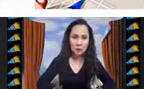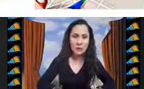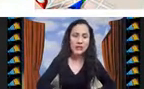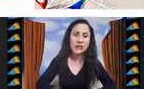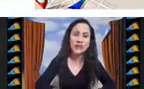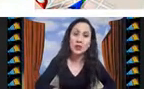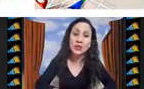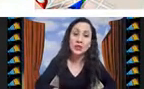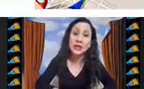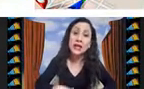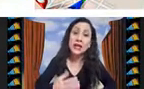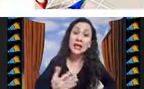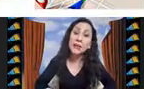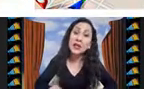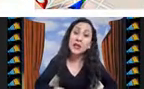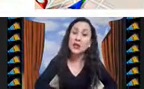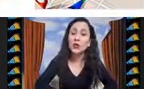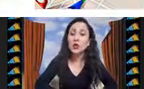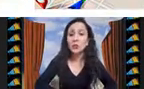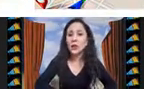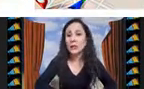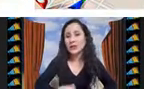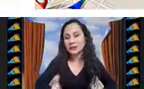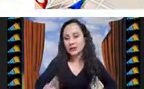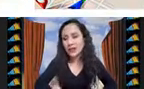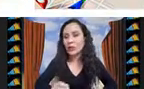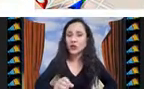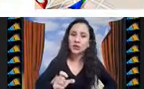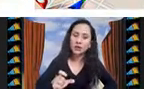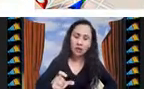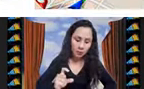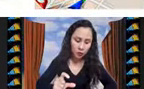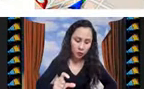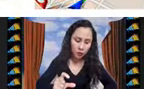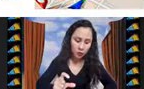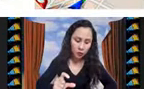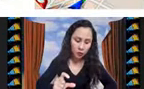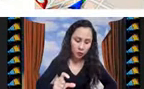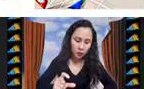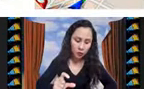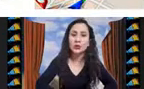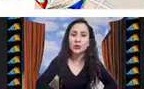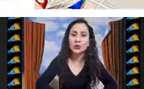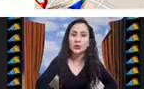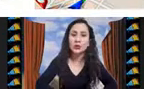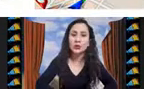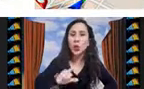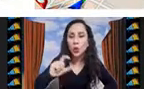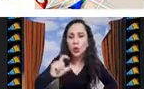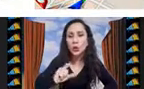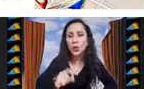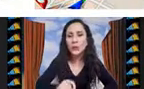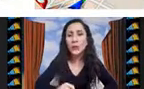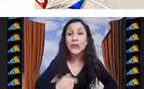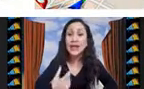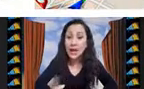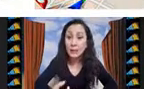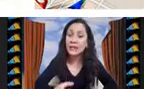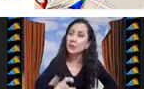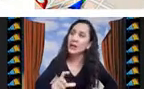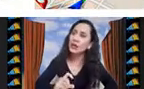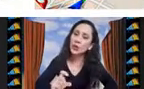numéricos, normalmente se conocen. Y también tenemos los problemas discretos, donde tenemos valores para las cuales tengo un conjunto,